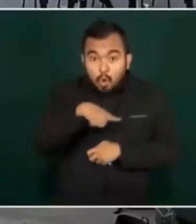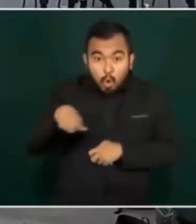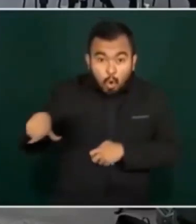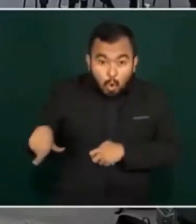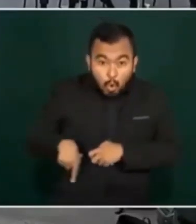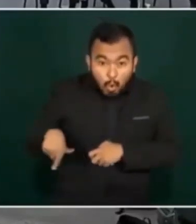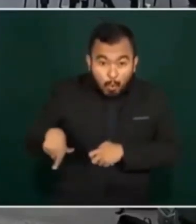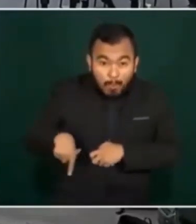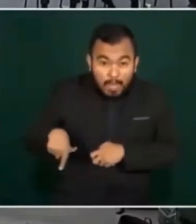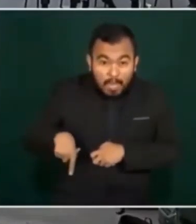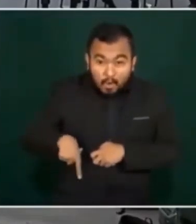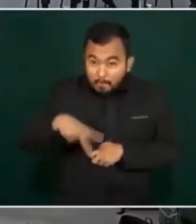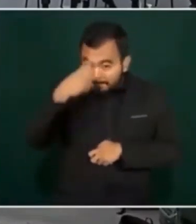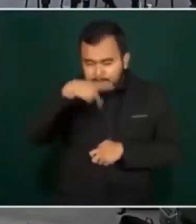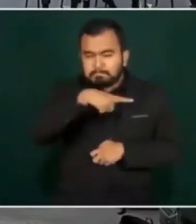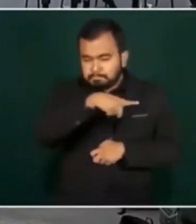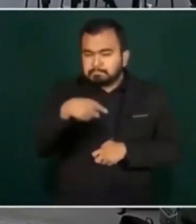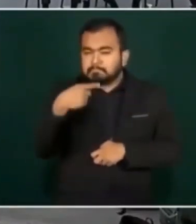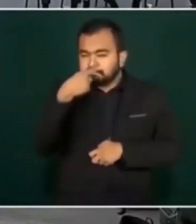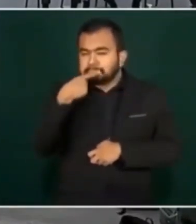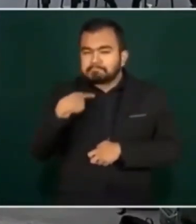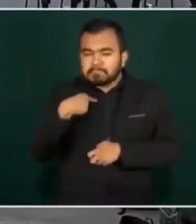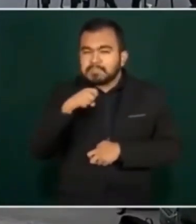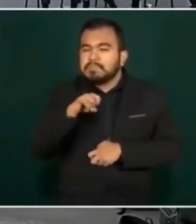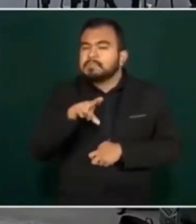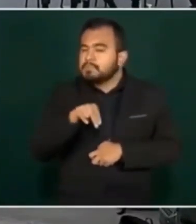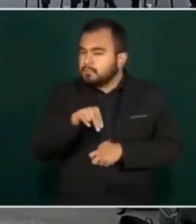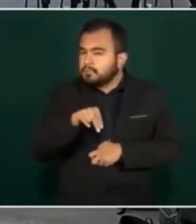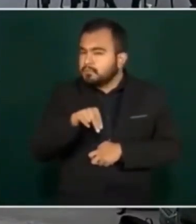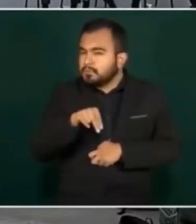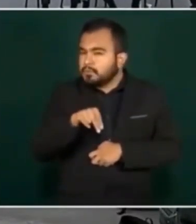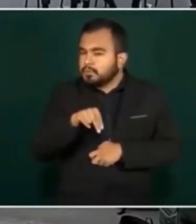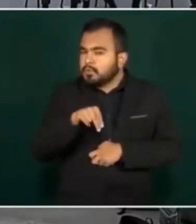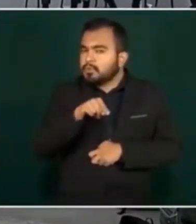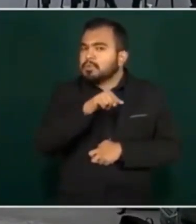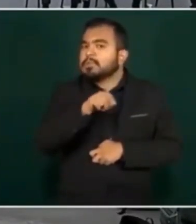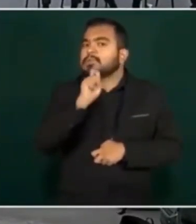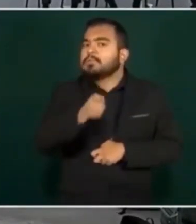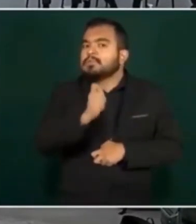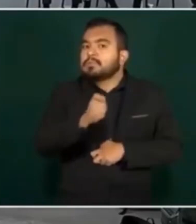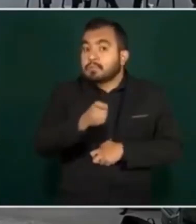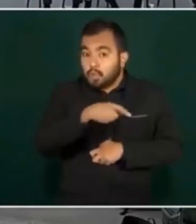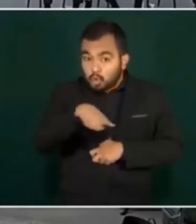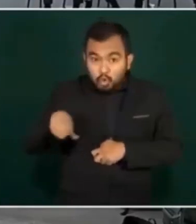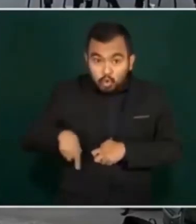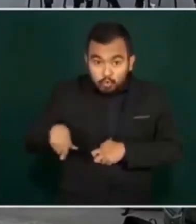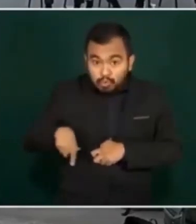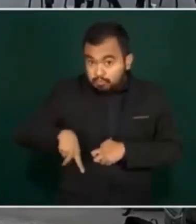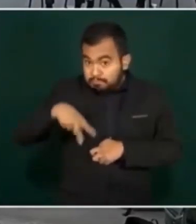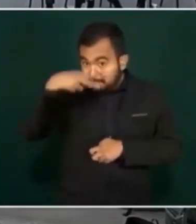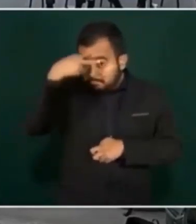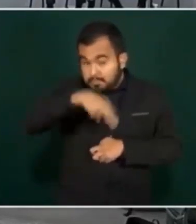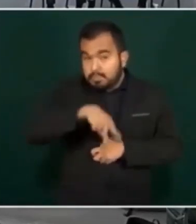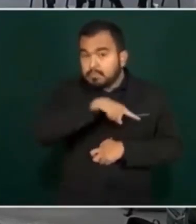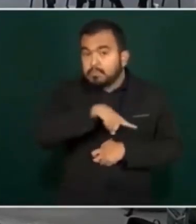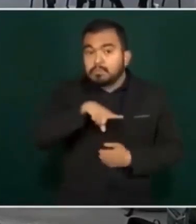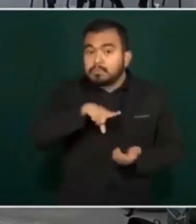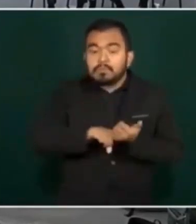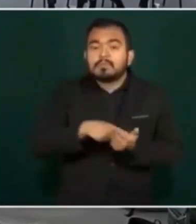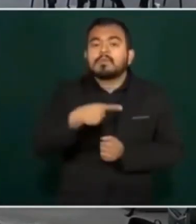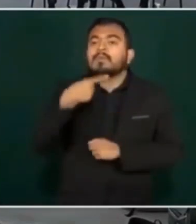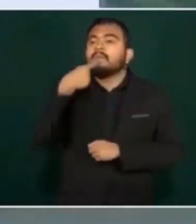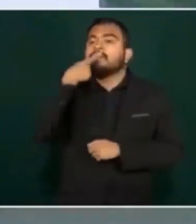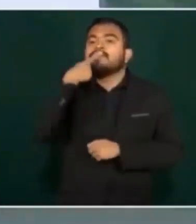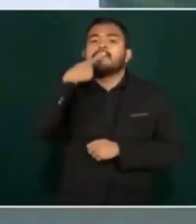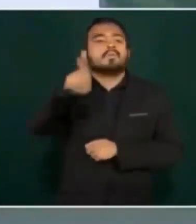haya presentado una denuncia de carácter civil